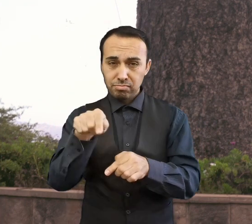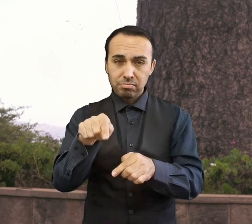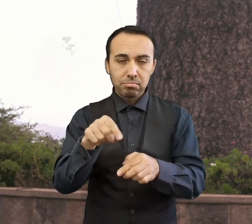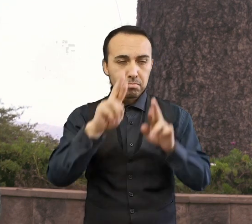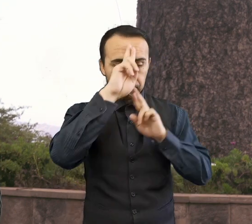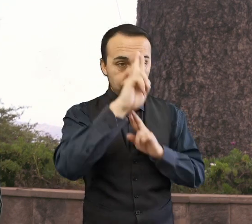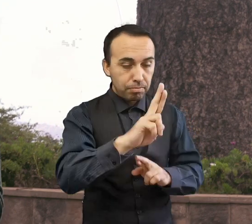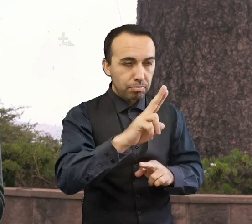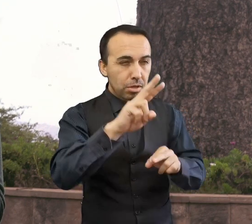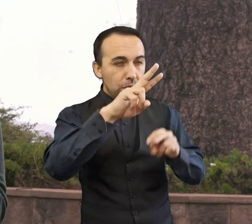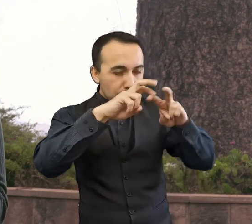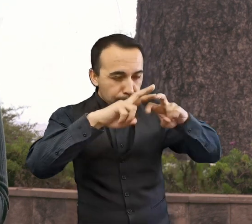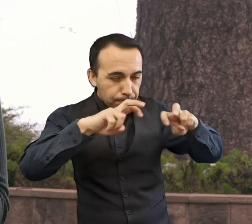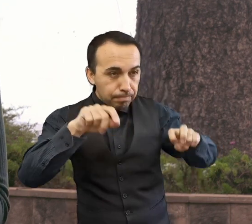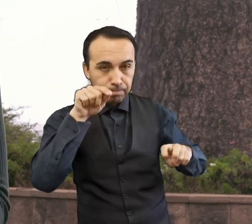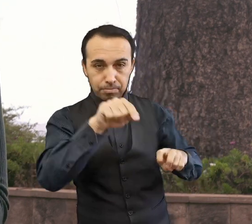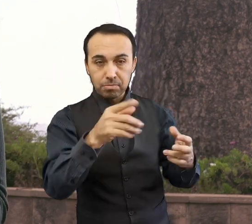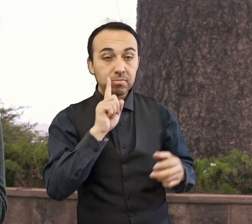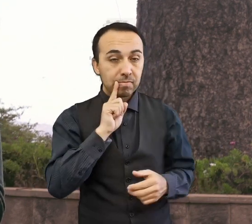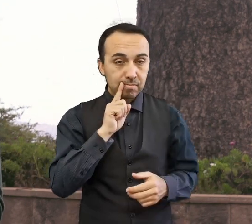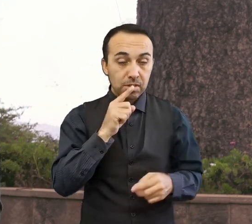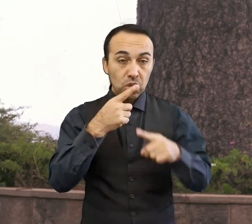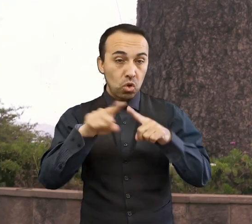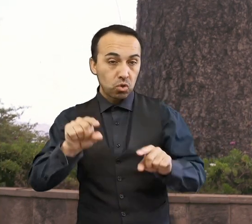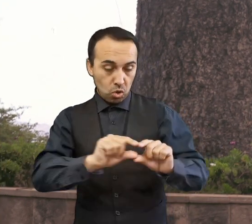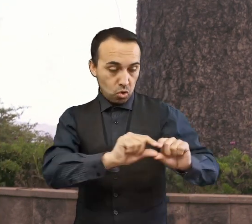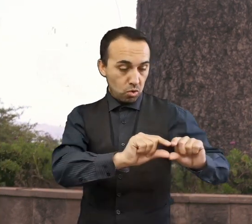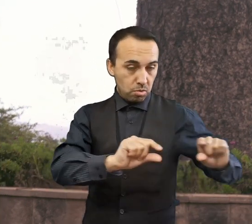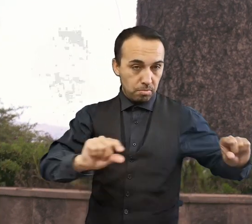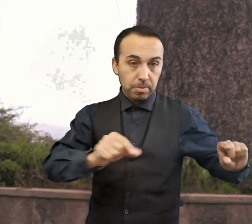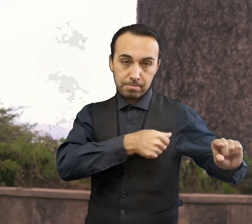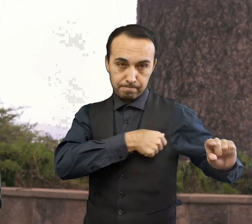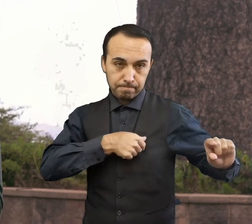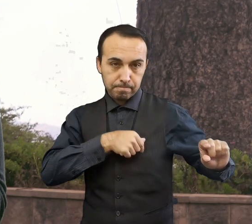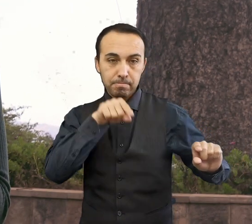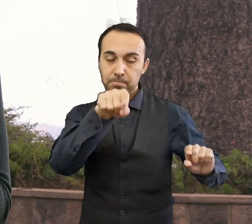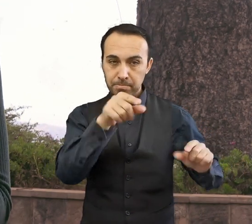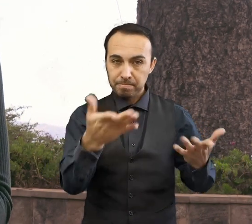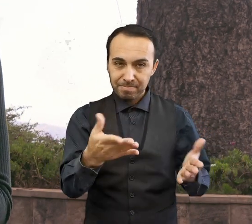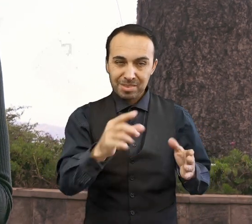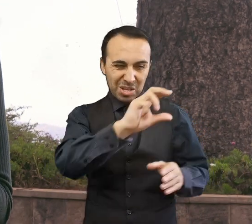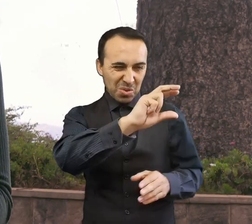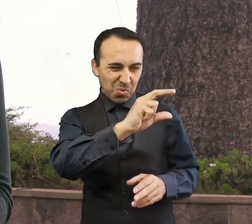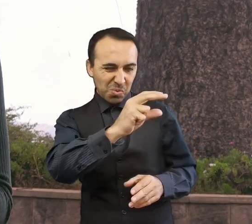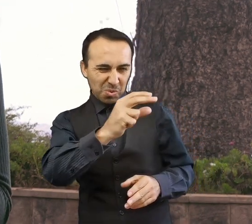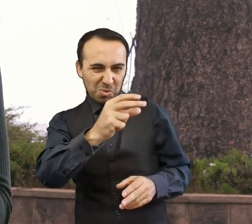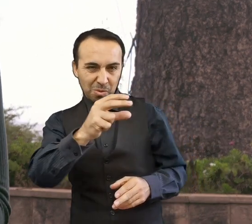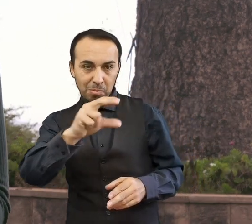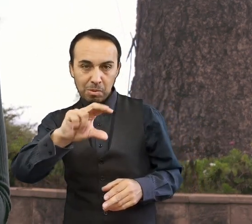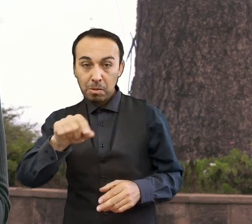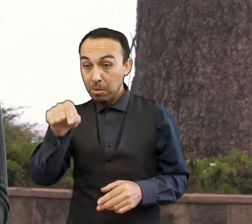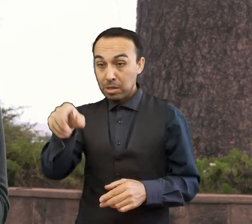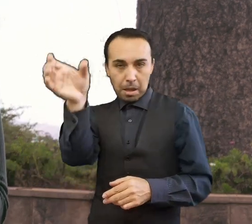asteroide es el 5726 Rubin, nombrado Rubin en homenaje a Vera Rubin, pionera en la medición de la